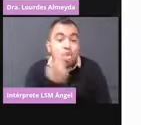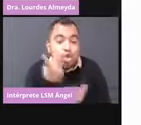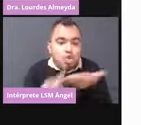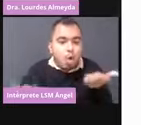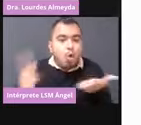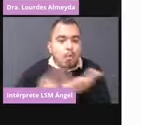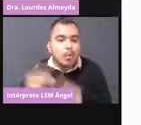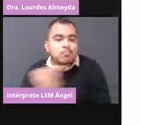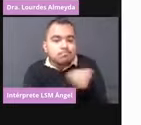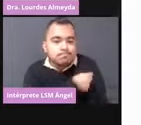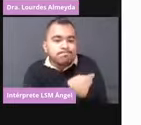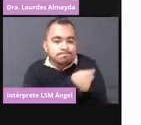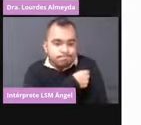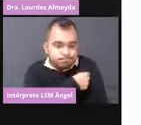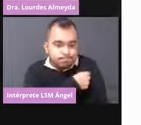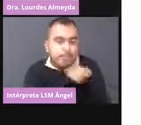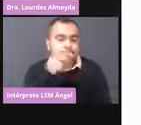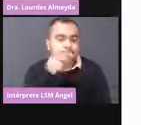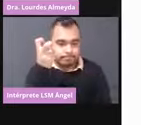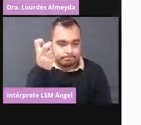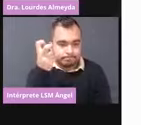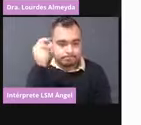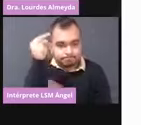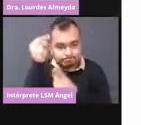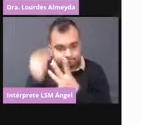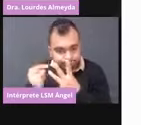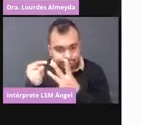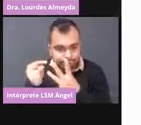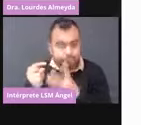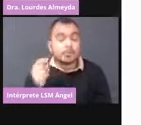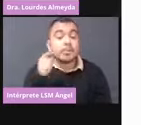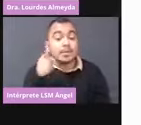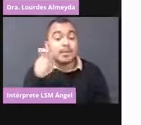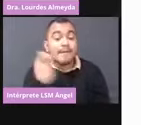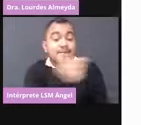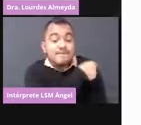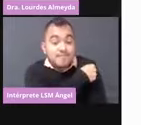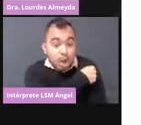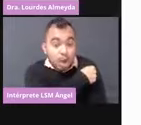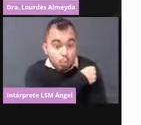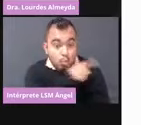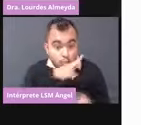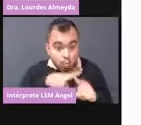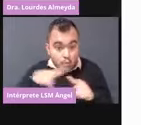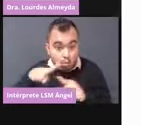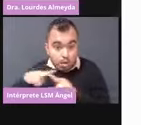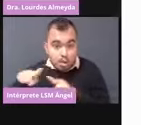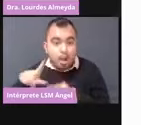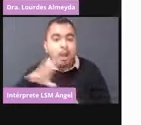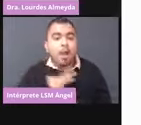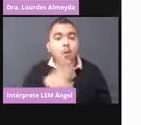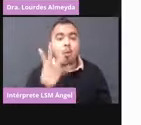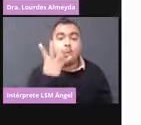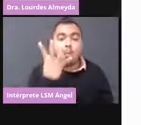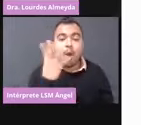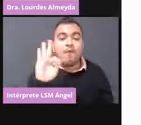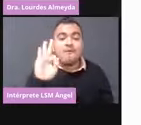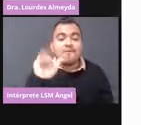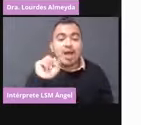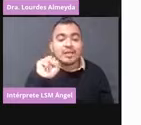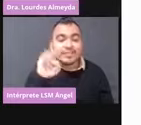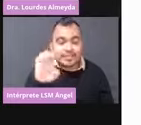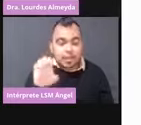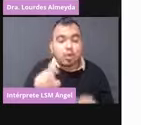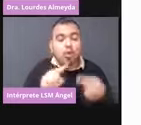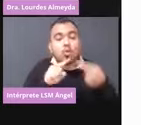Las vacunas dicen, dicen, no tienen cuatro fases. La una, la dos, la